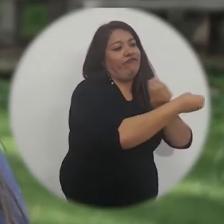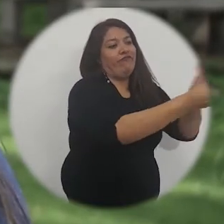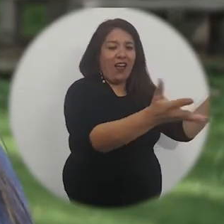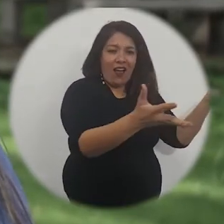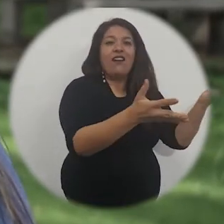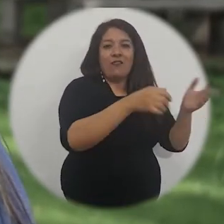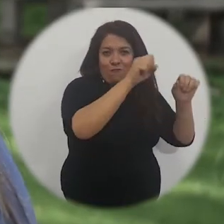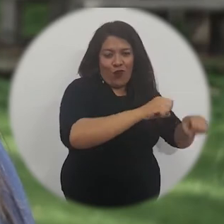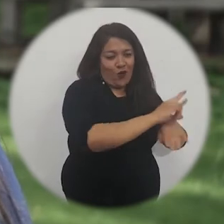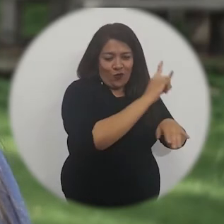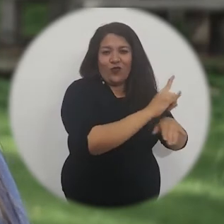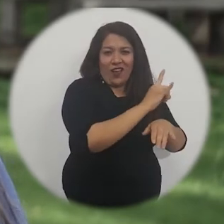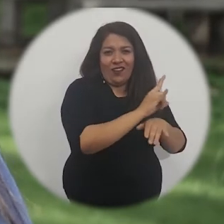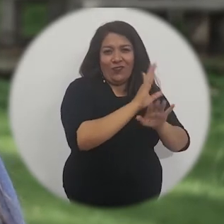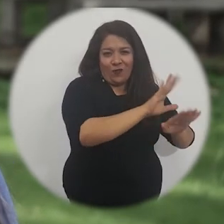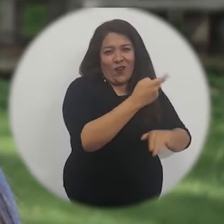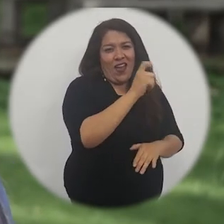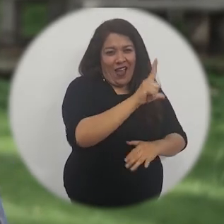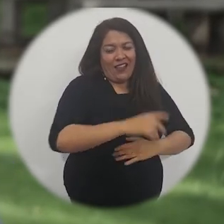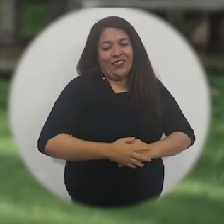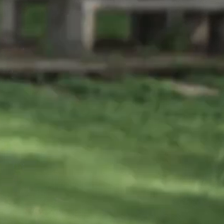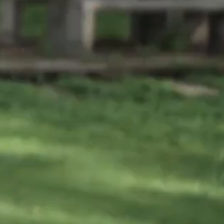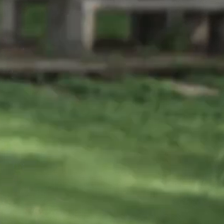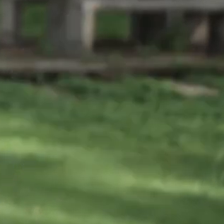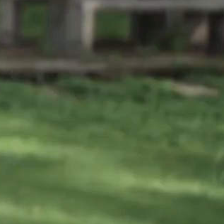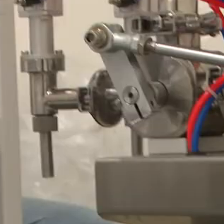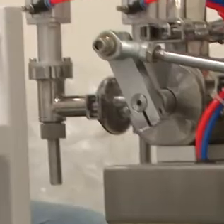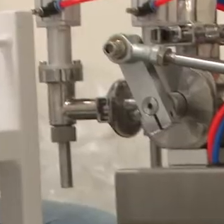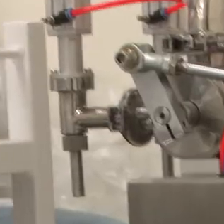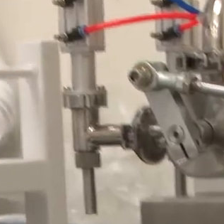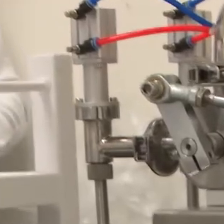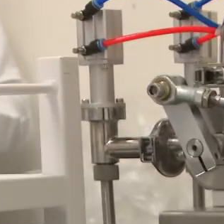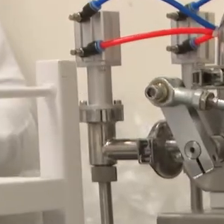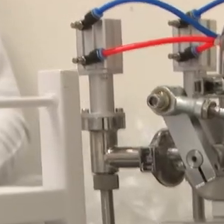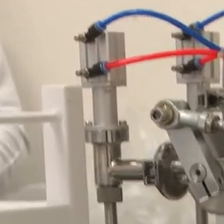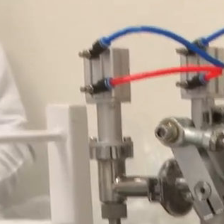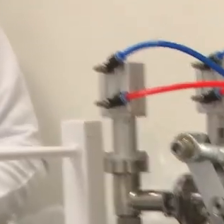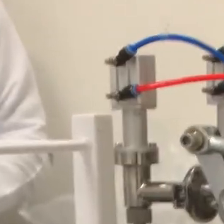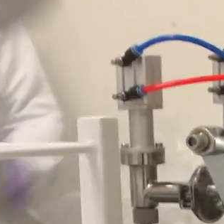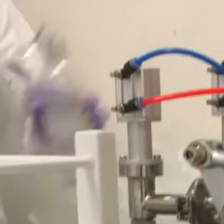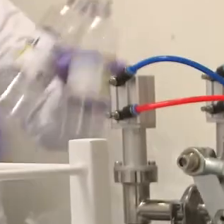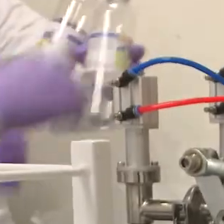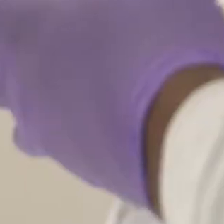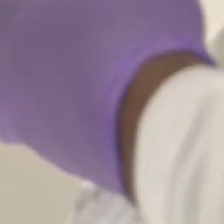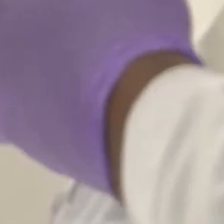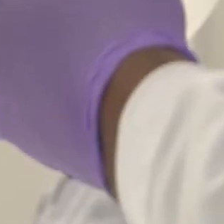alternancia académica y nos permitirá mitigar el impacto y la propagación del COVID en nuestra institución.